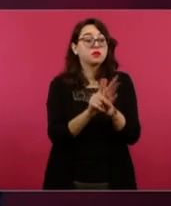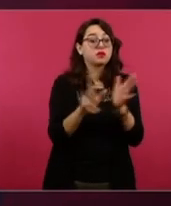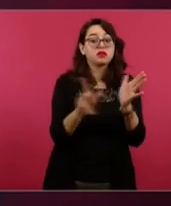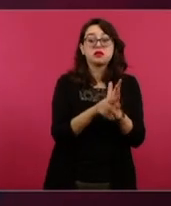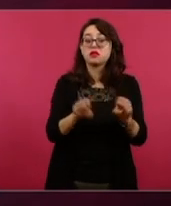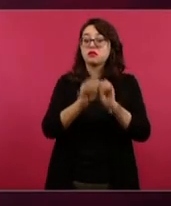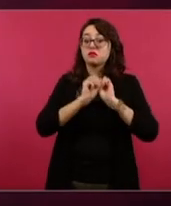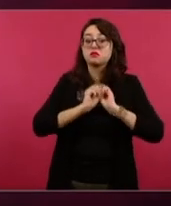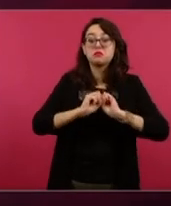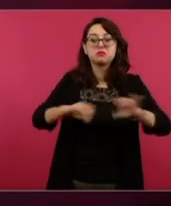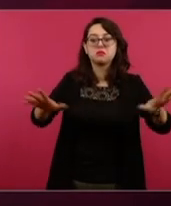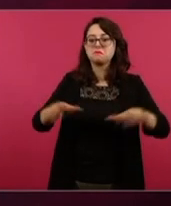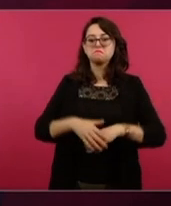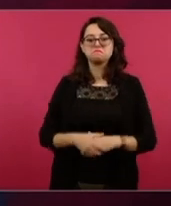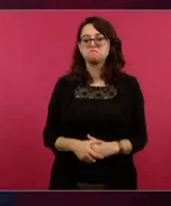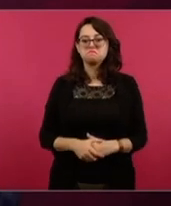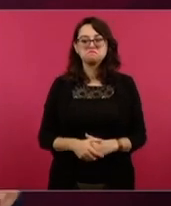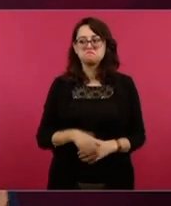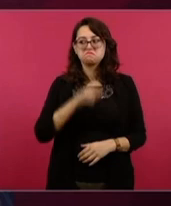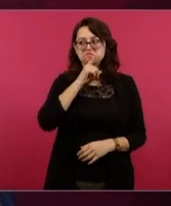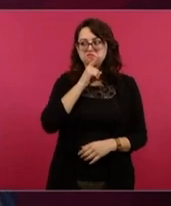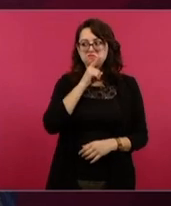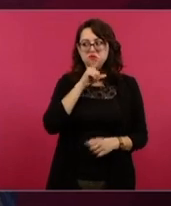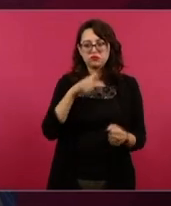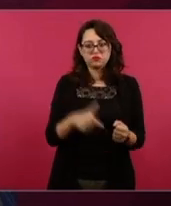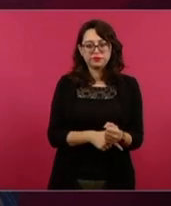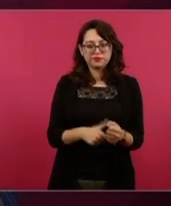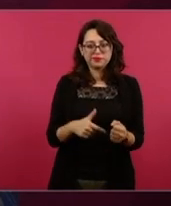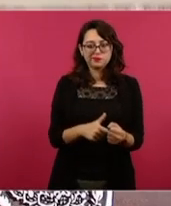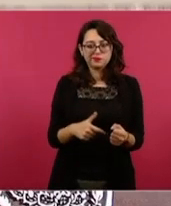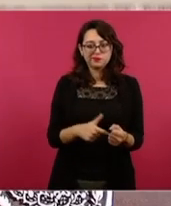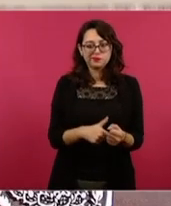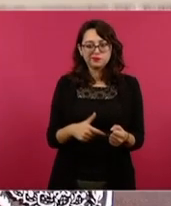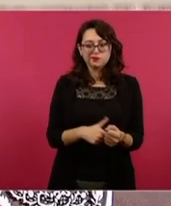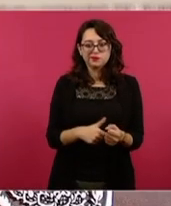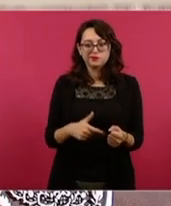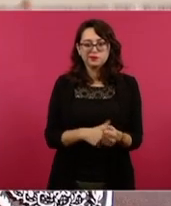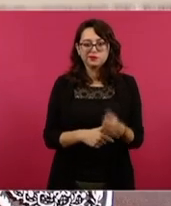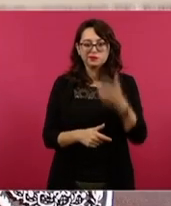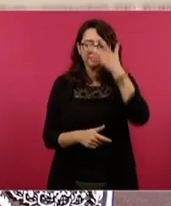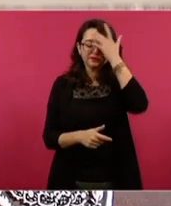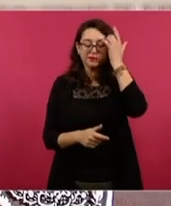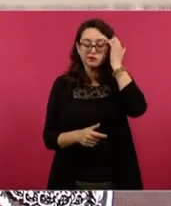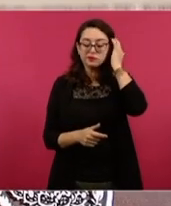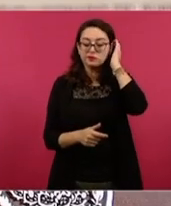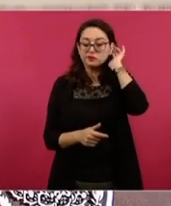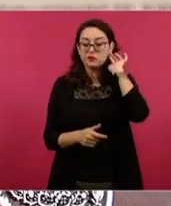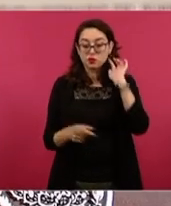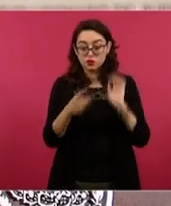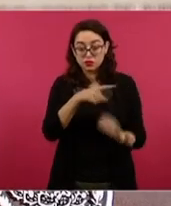escuchando, viendo, si se enteraron.